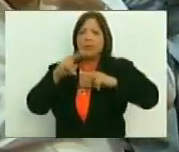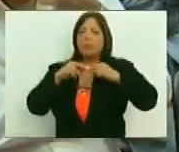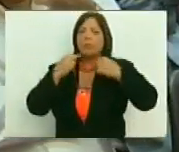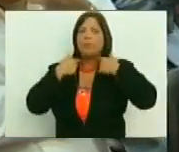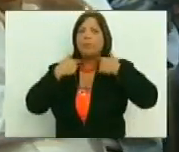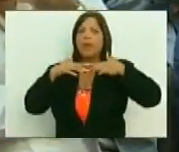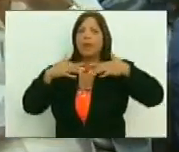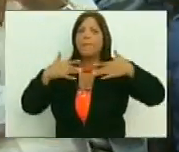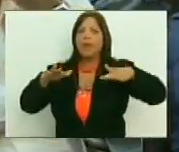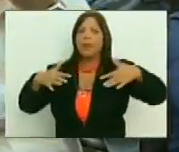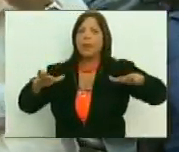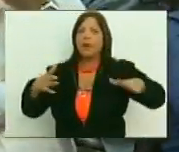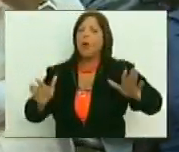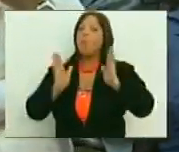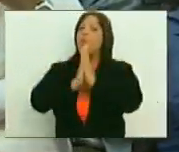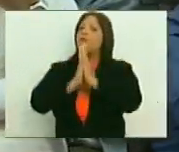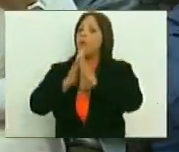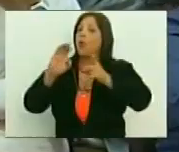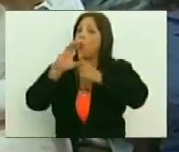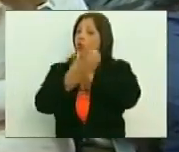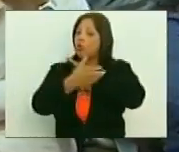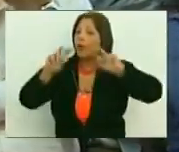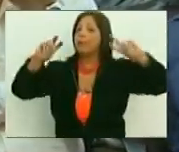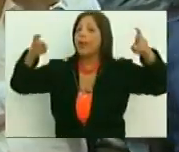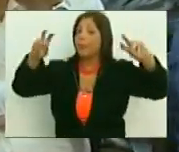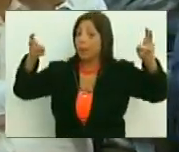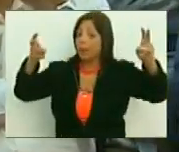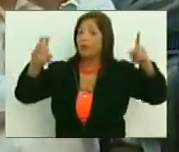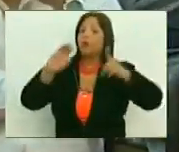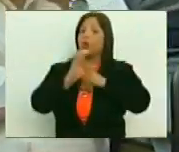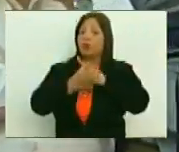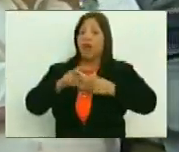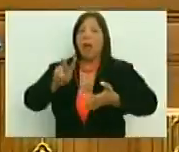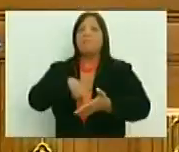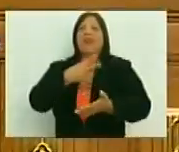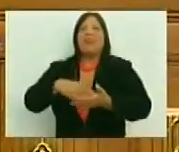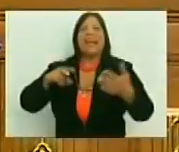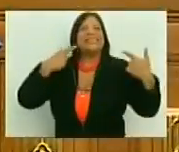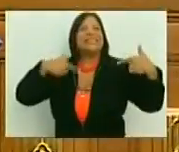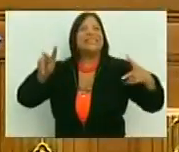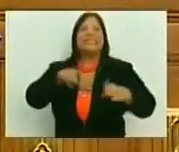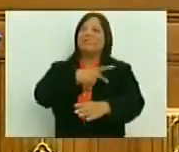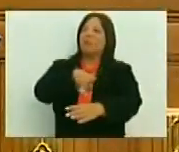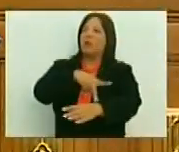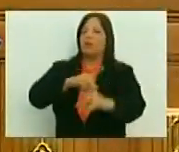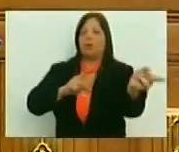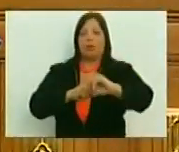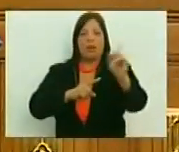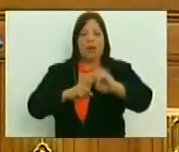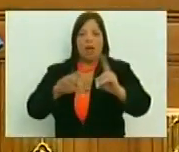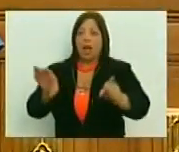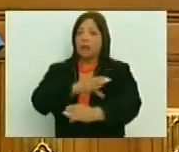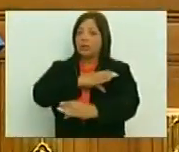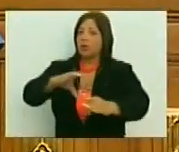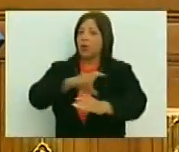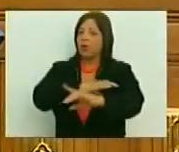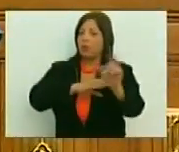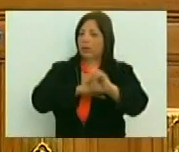poco a poco, eso también tiene que ver con la cultura, camarada, más que bailar, y más que el poema, y más que la canción,